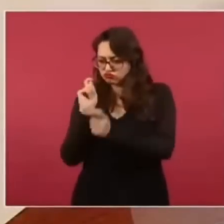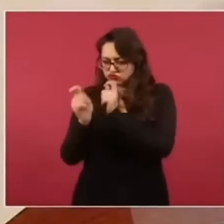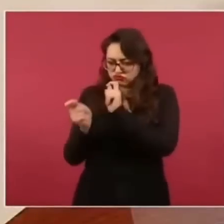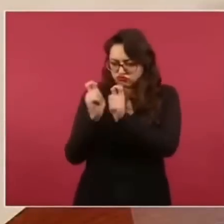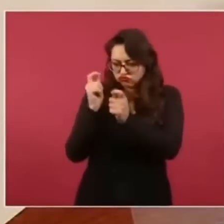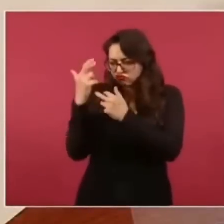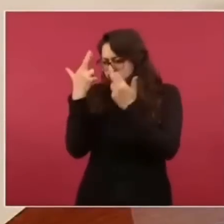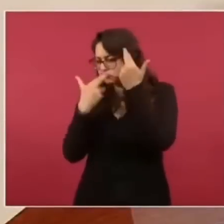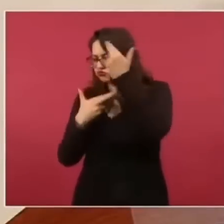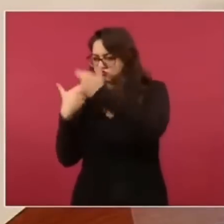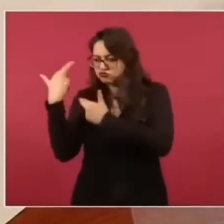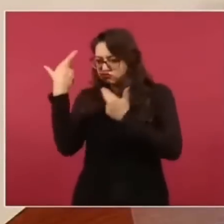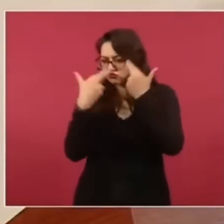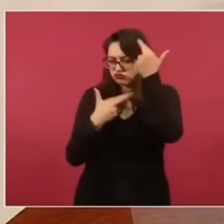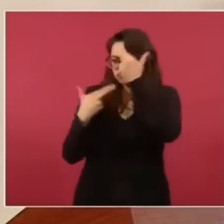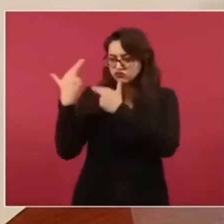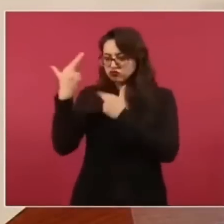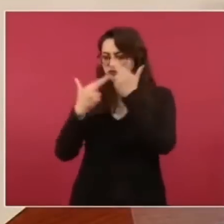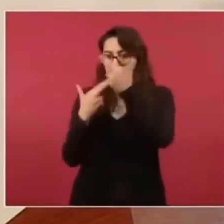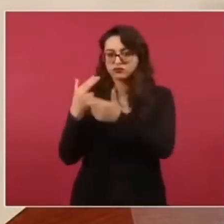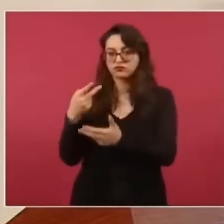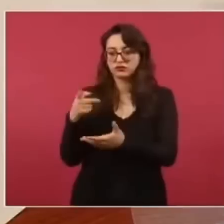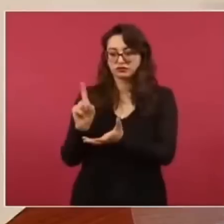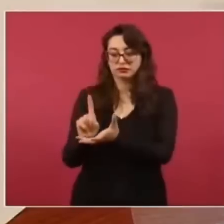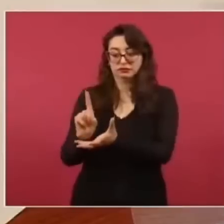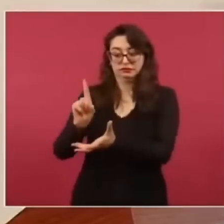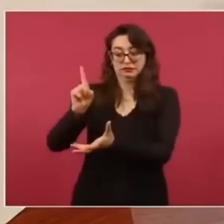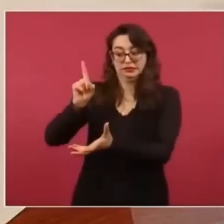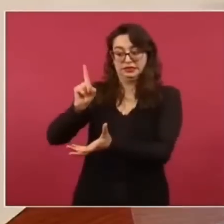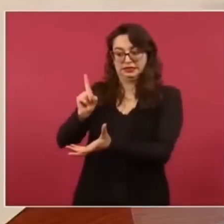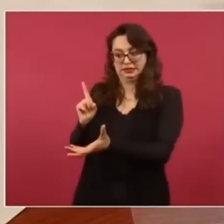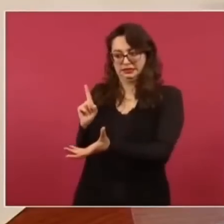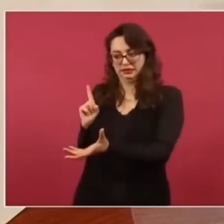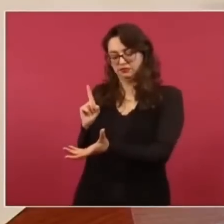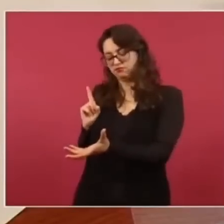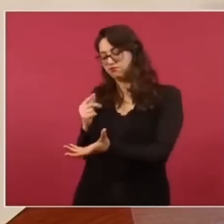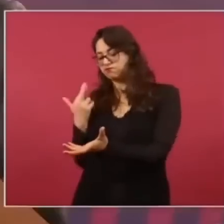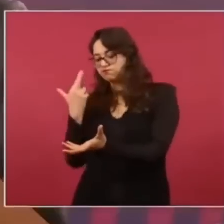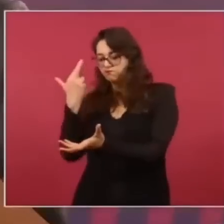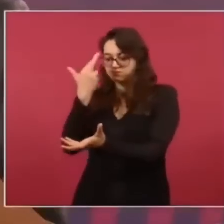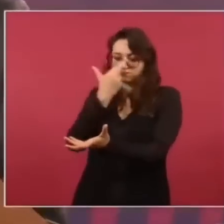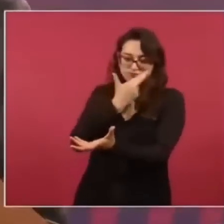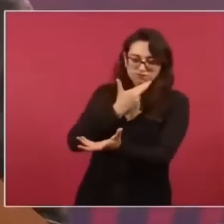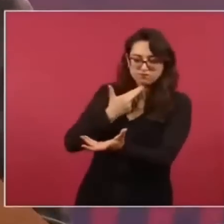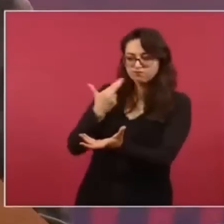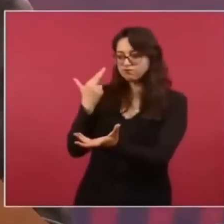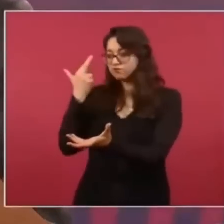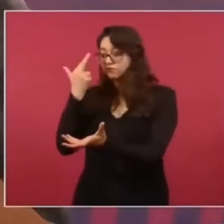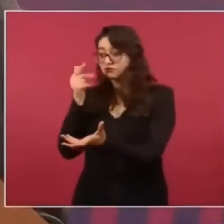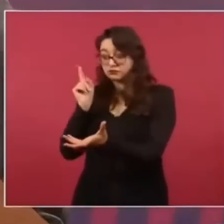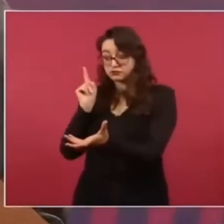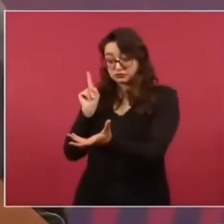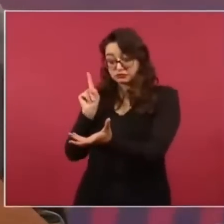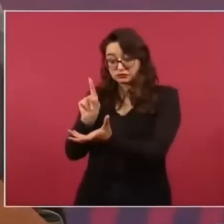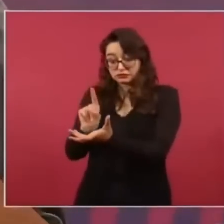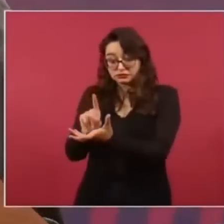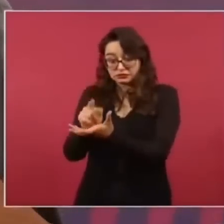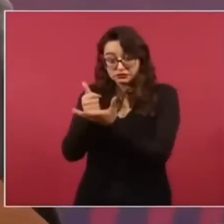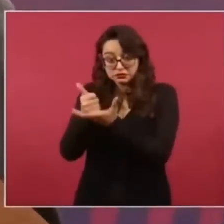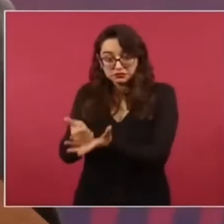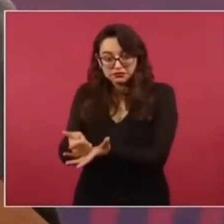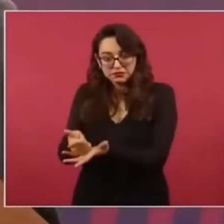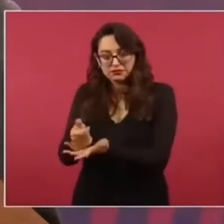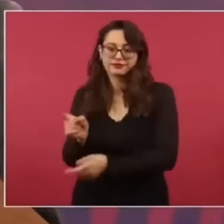Pero, cuando se trataba de transformar la realidad, no,